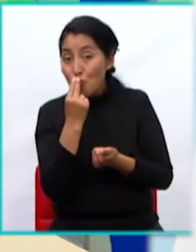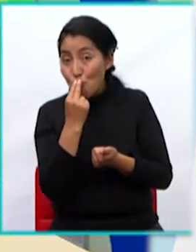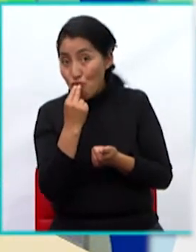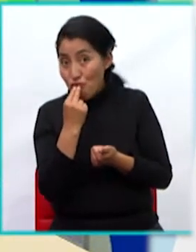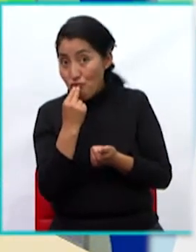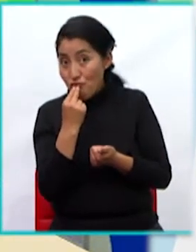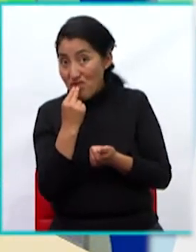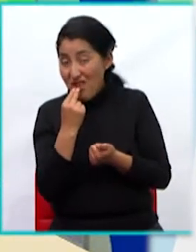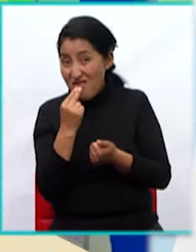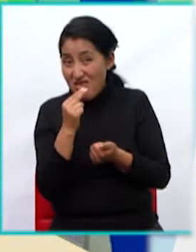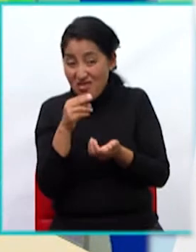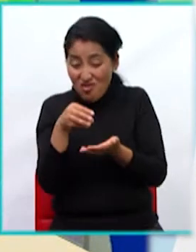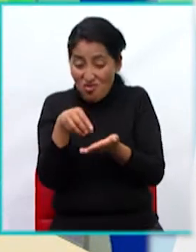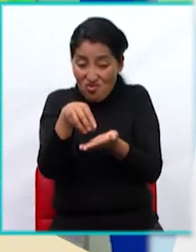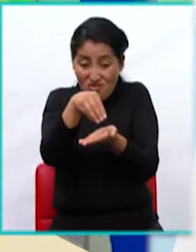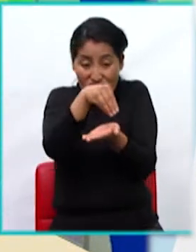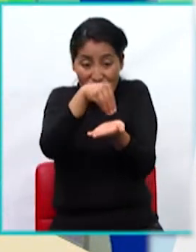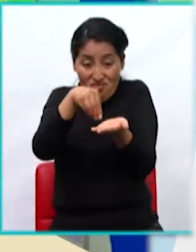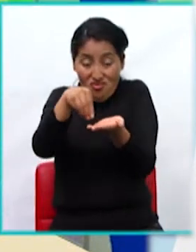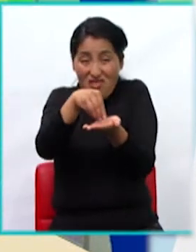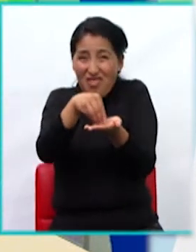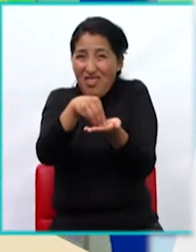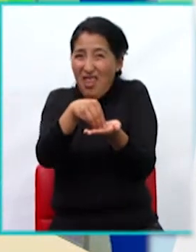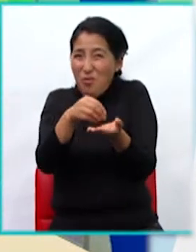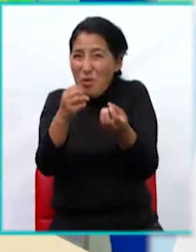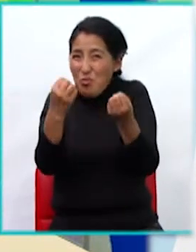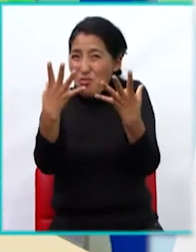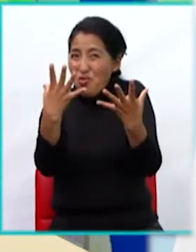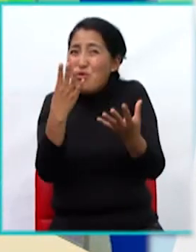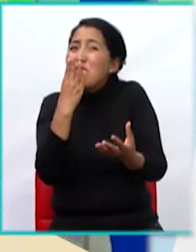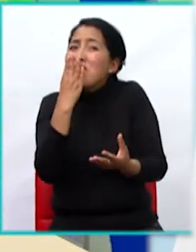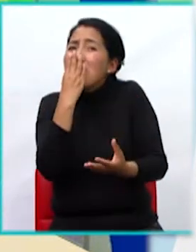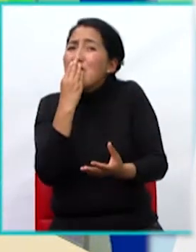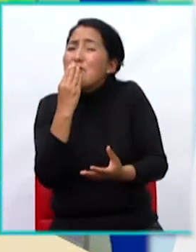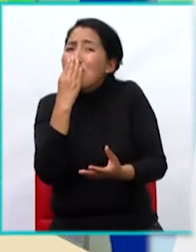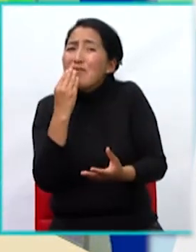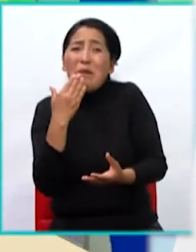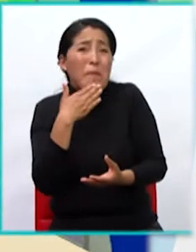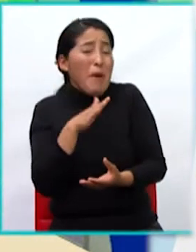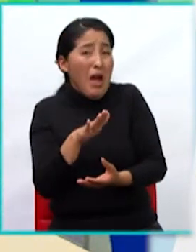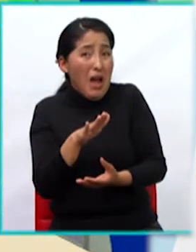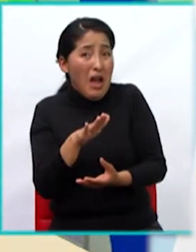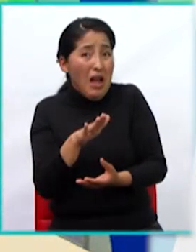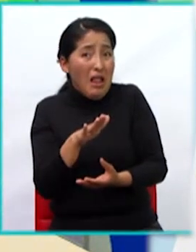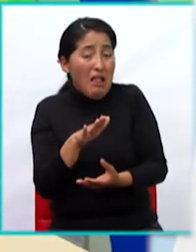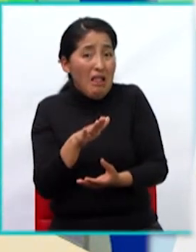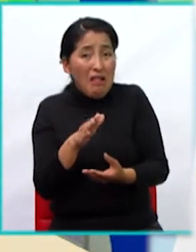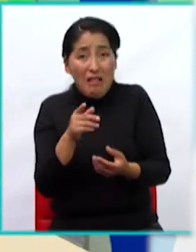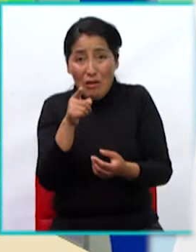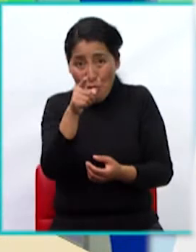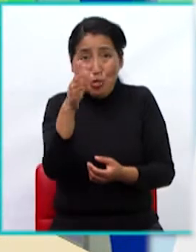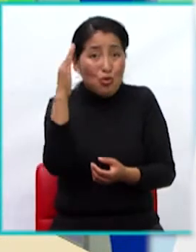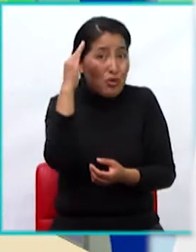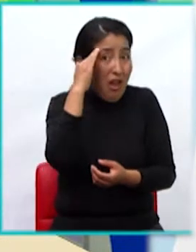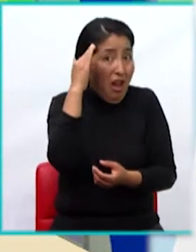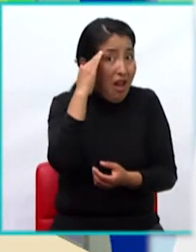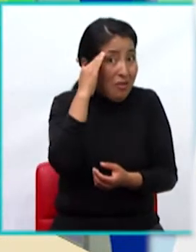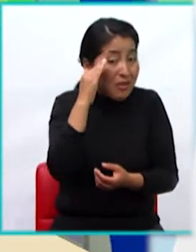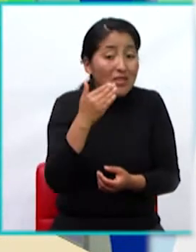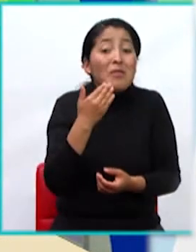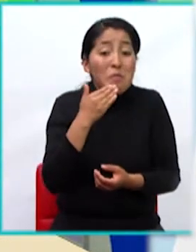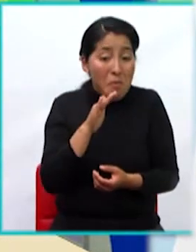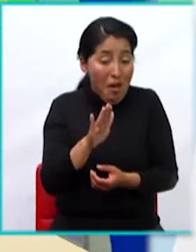azúcar nos hace mal a nuestro organismo, yo creo que tú escogerías las donas. Pero ya